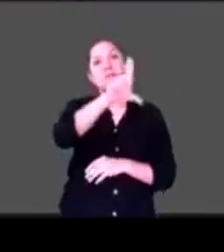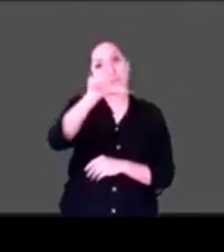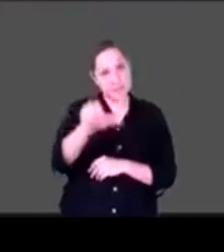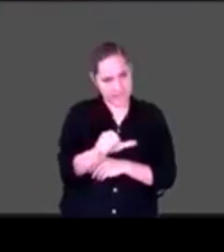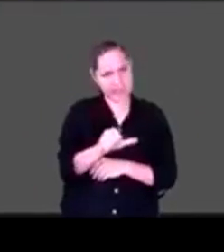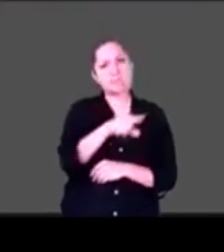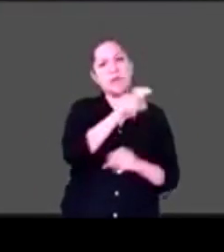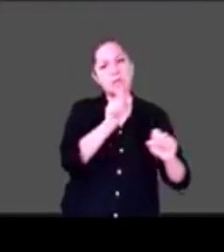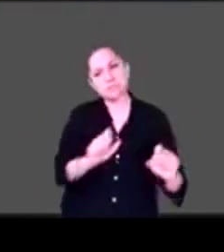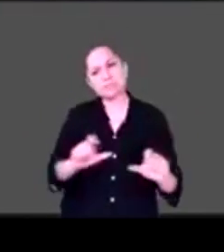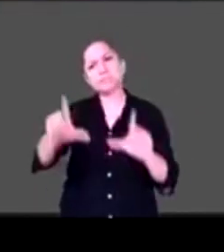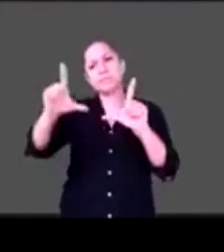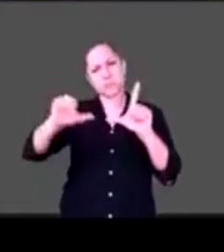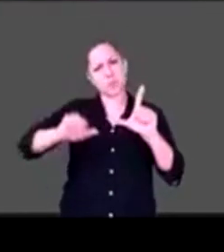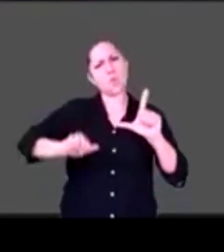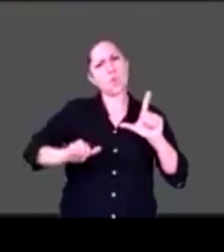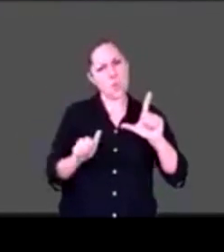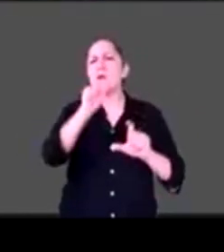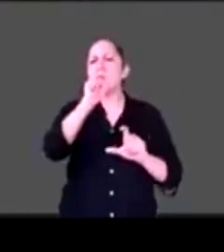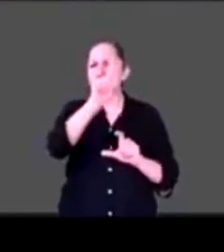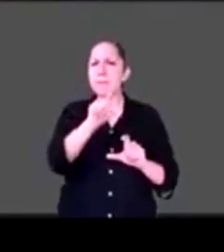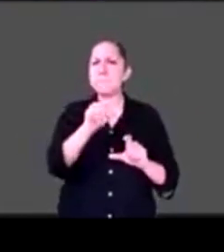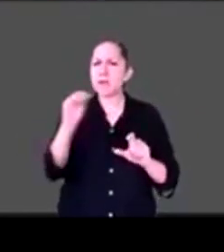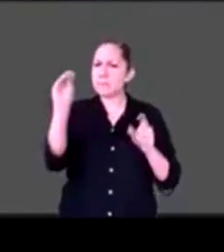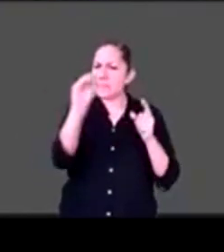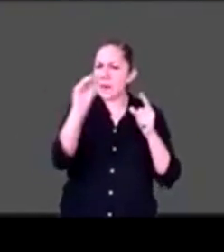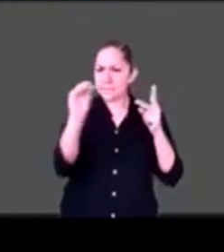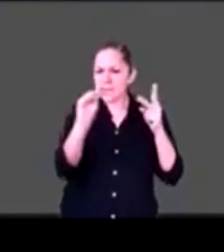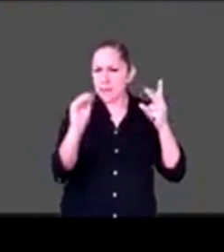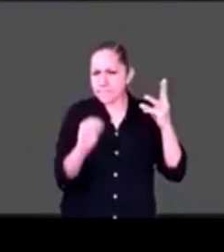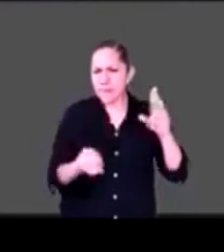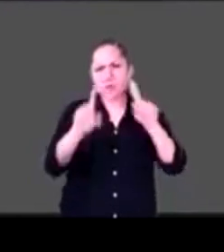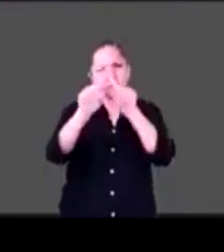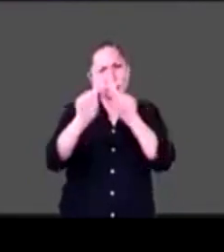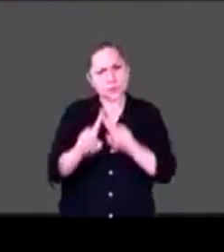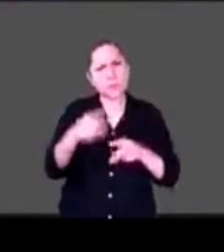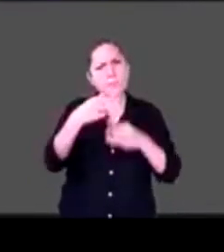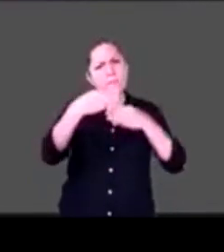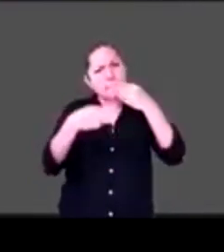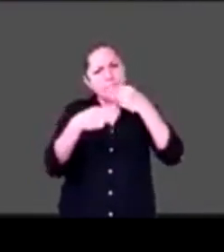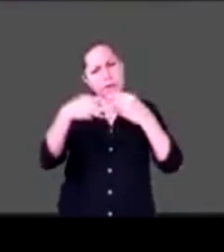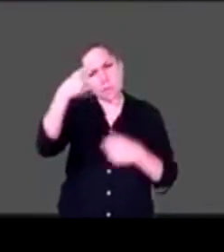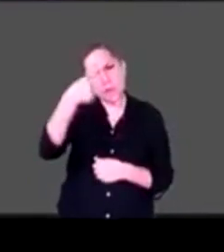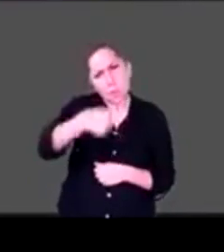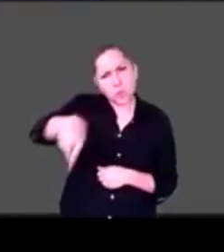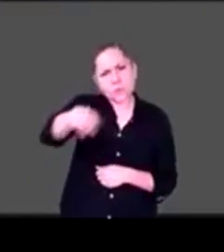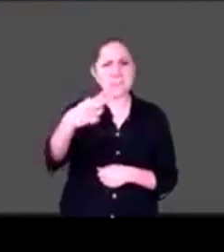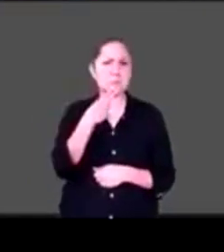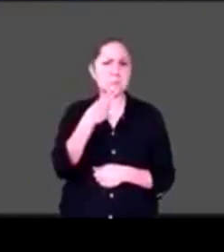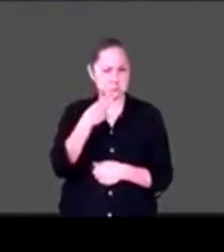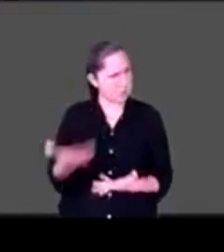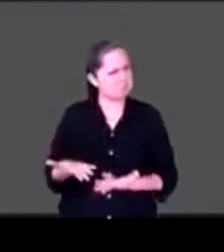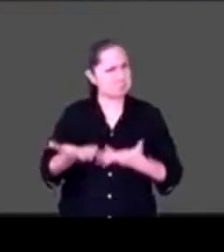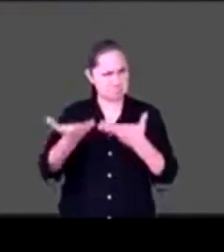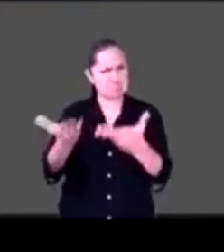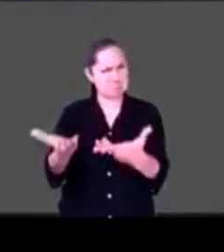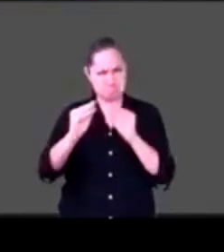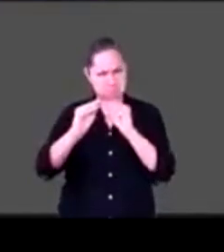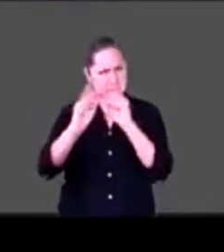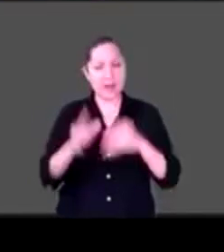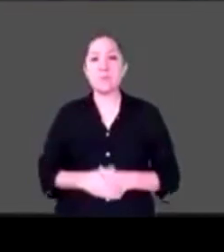algunos materiales extras porque parece que ha sido muy importante. Otra de las preguntas, bueno, les encantó el término